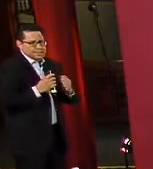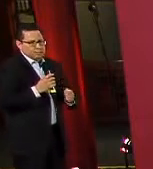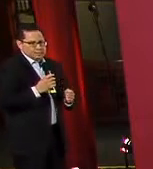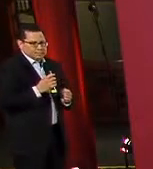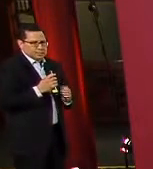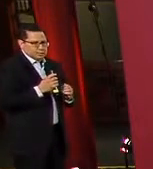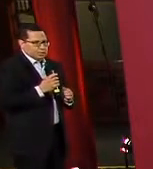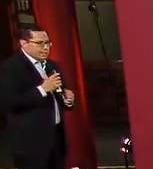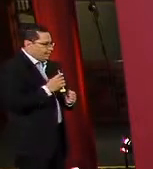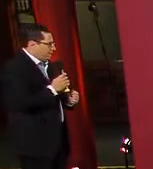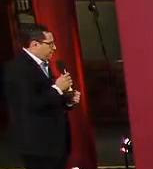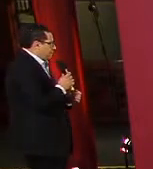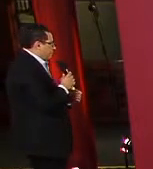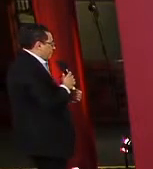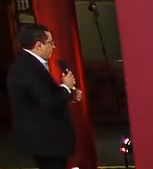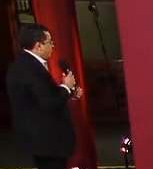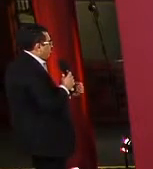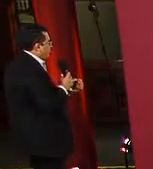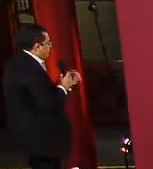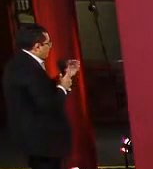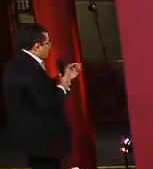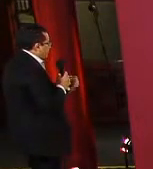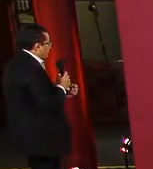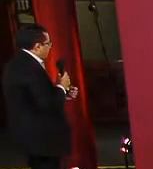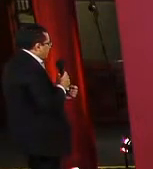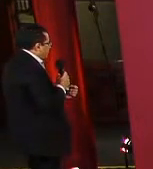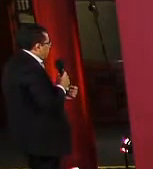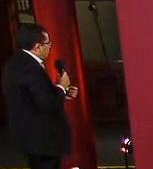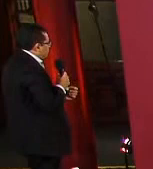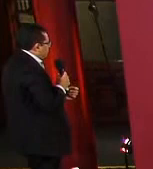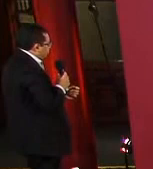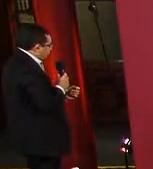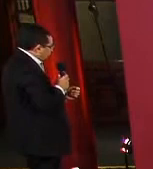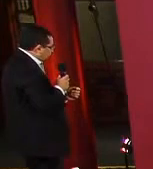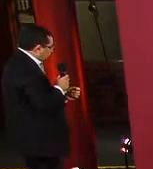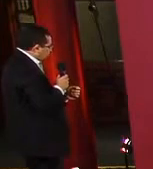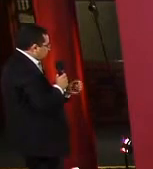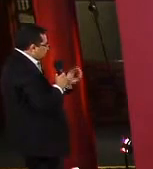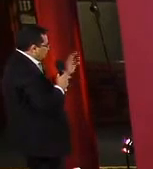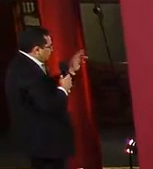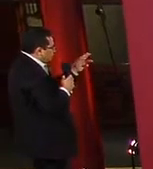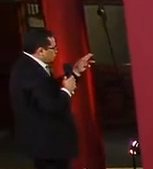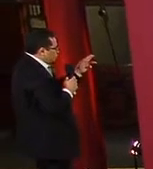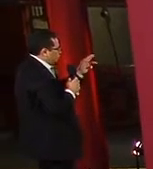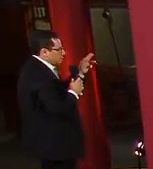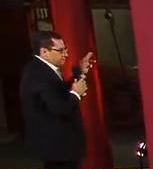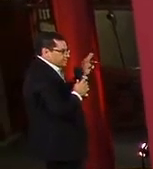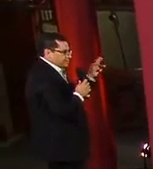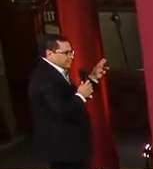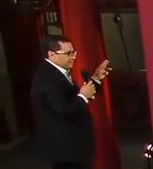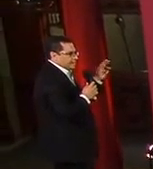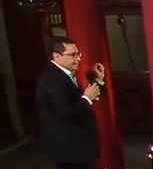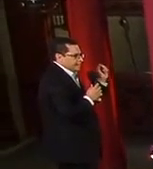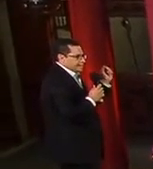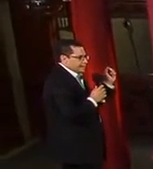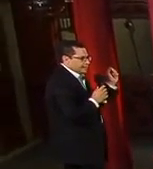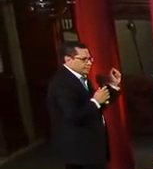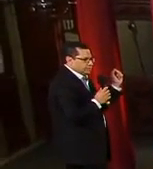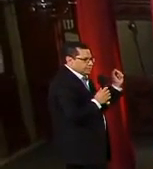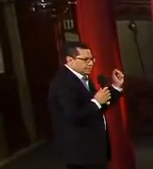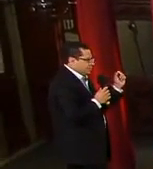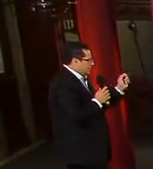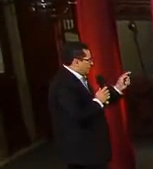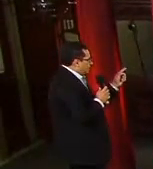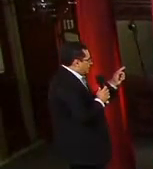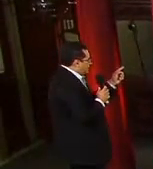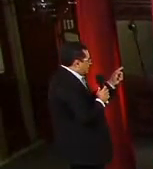que es el estado más crítico de la enfermedad. En la siguiente diapositiva, vemos precisamente la carga de